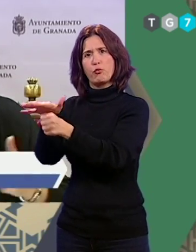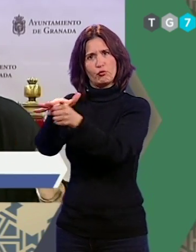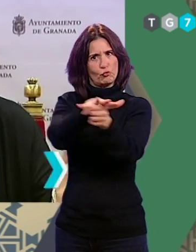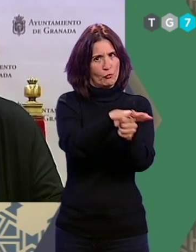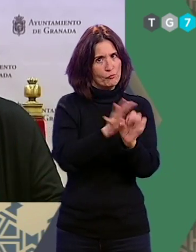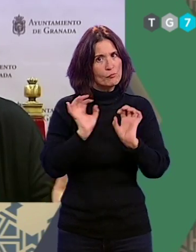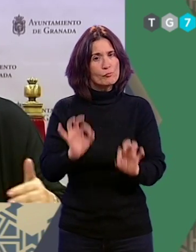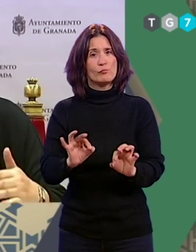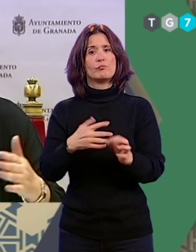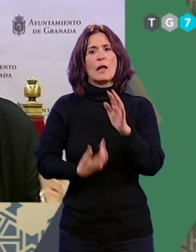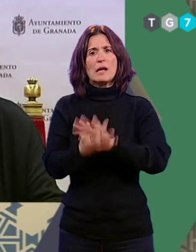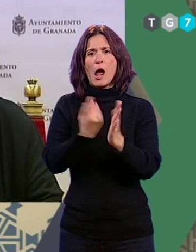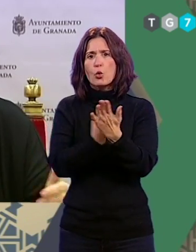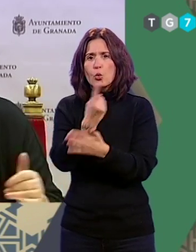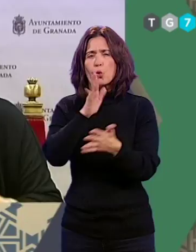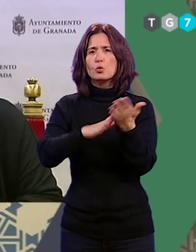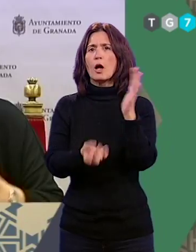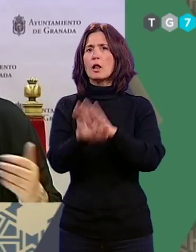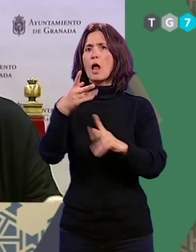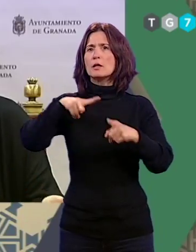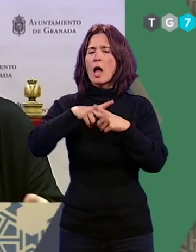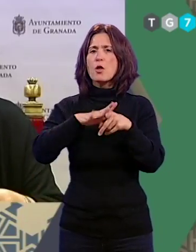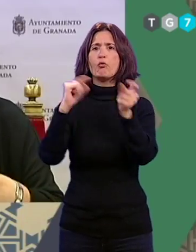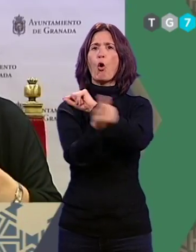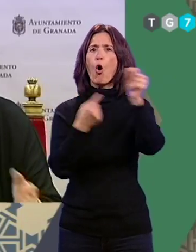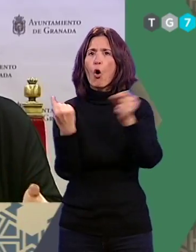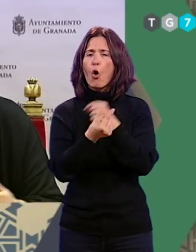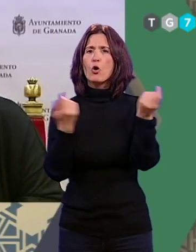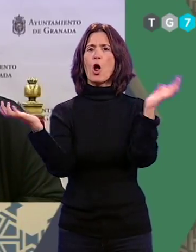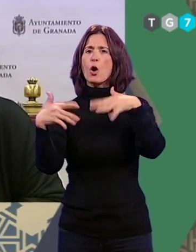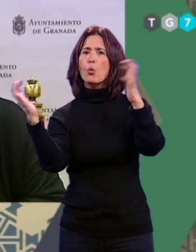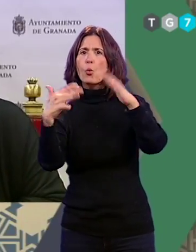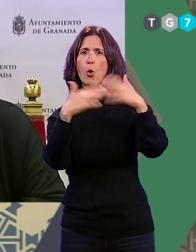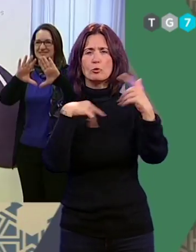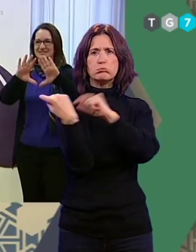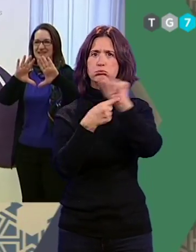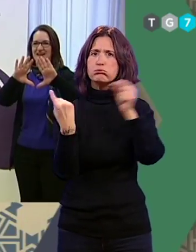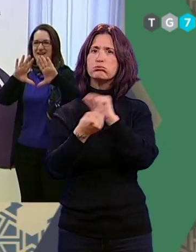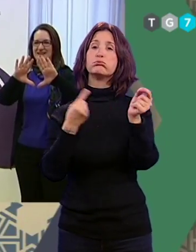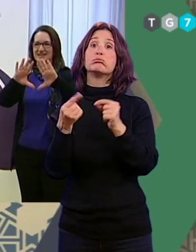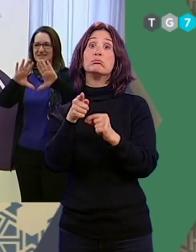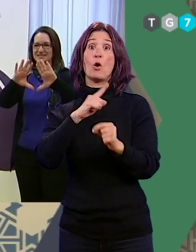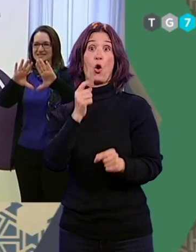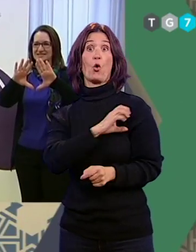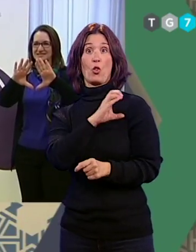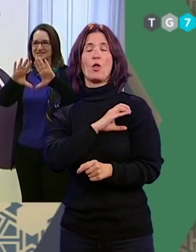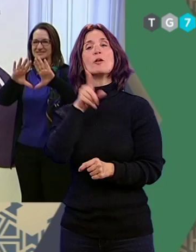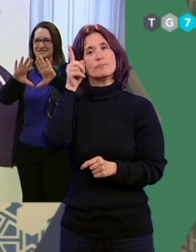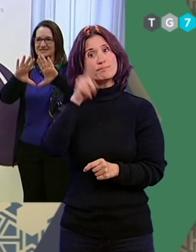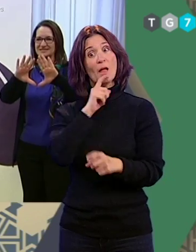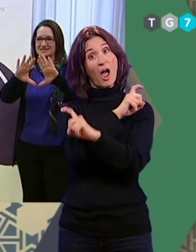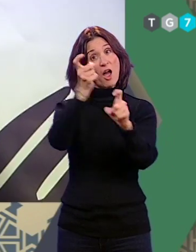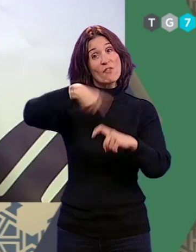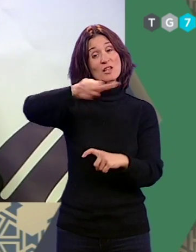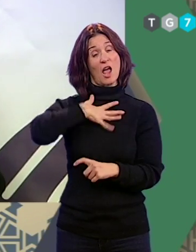rutas, desde talleres, desde foros de debate, desde encuentros participativos. La concejala también ha recordado que el